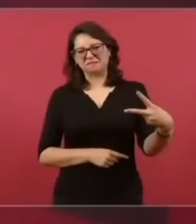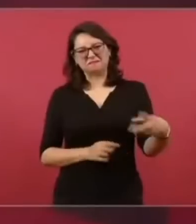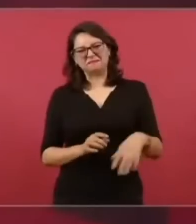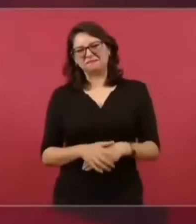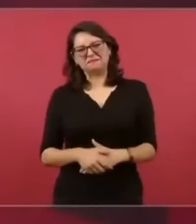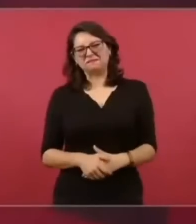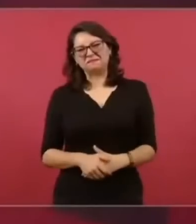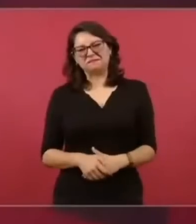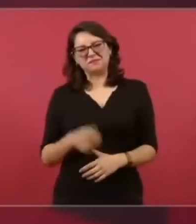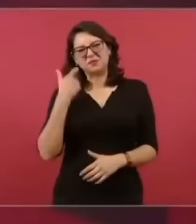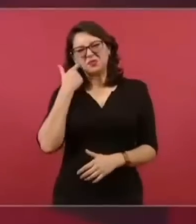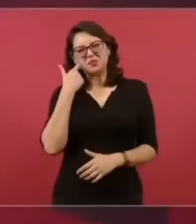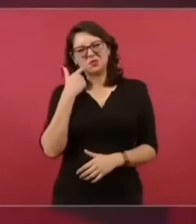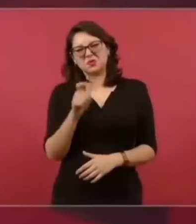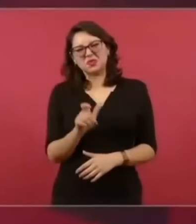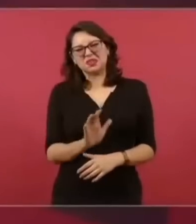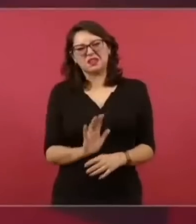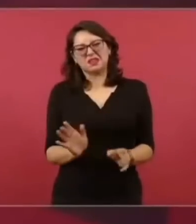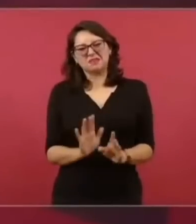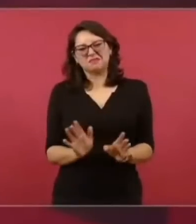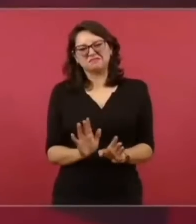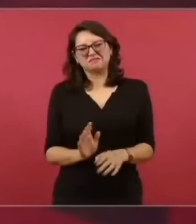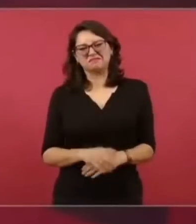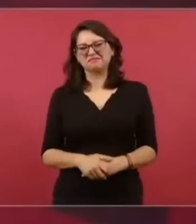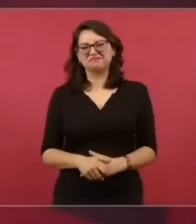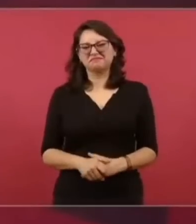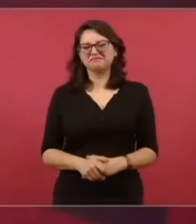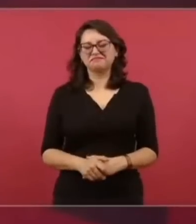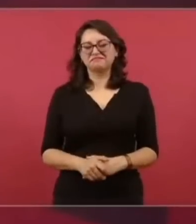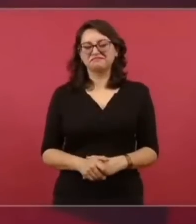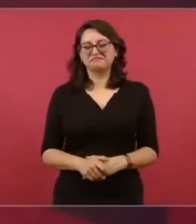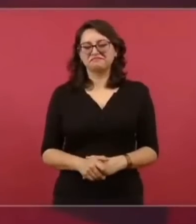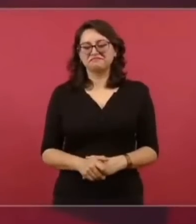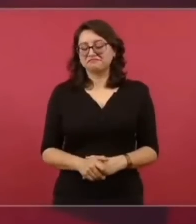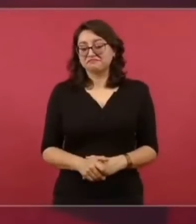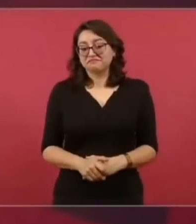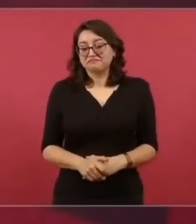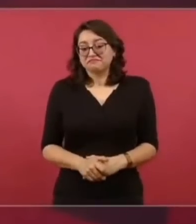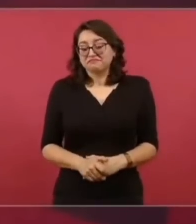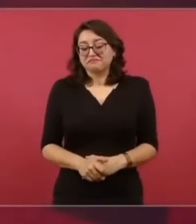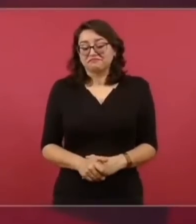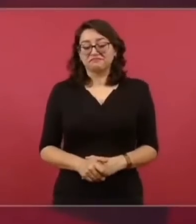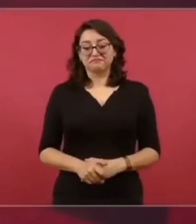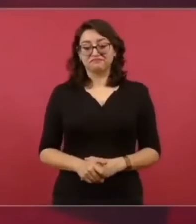En general, ya conoce mi opinión, los conservadores,